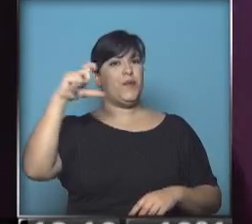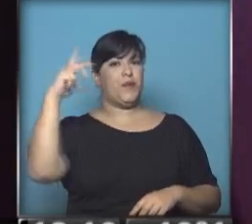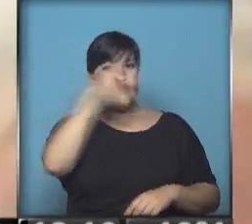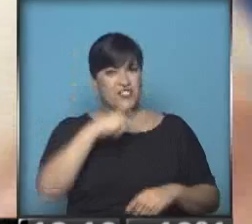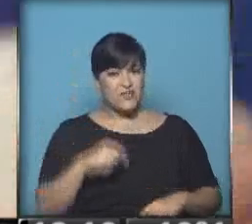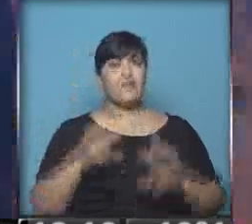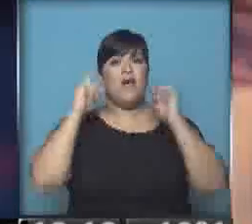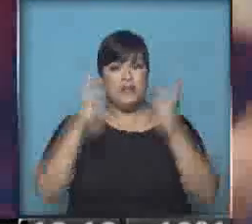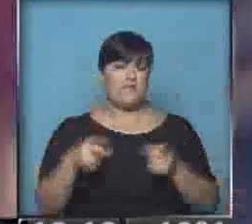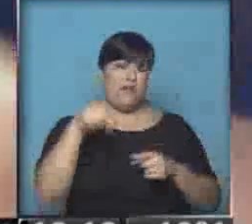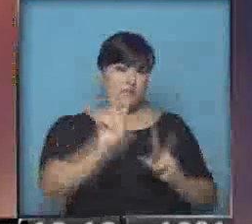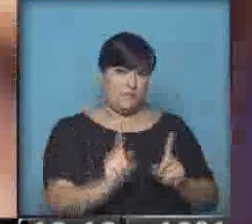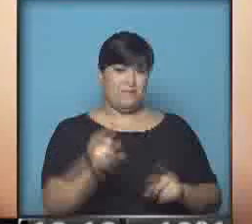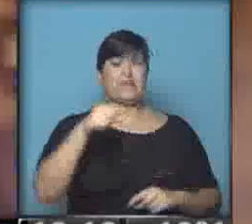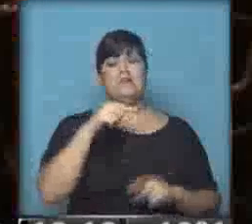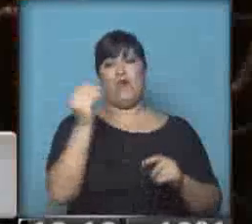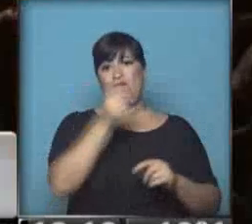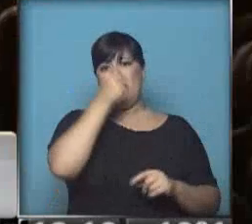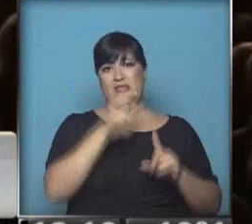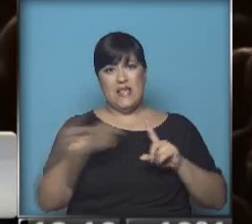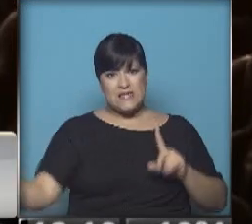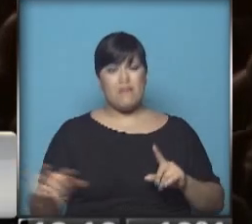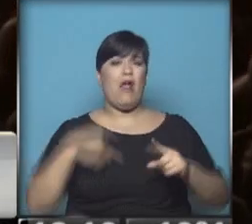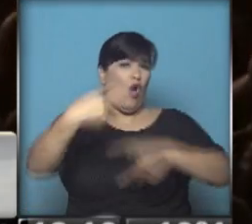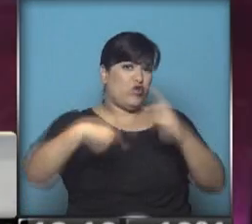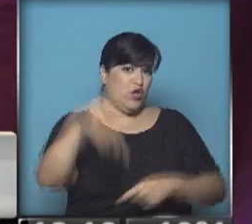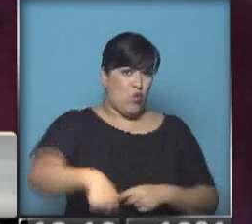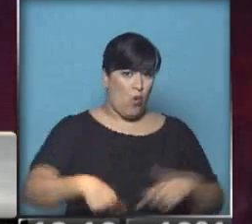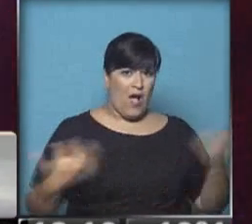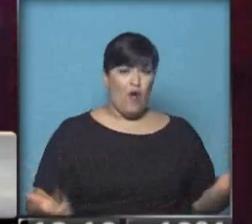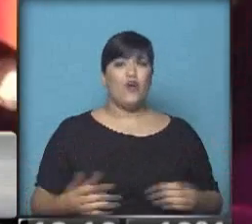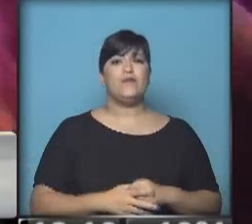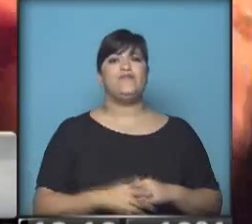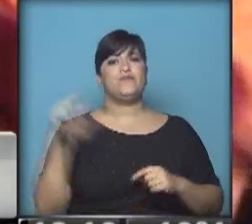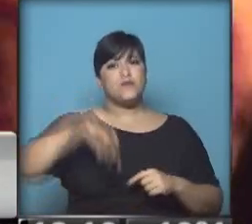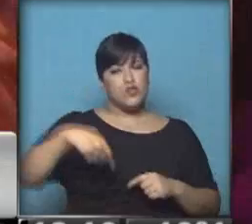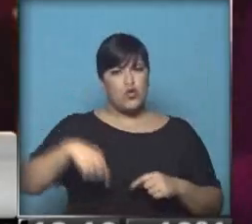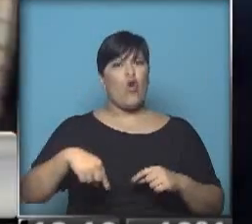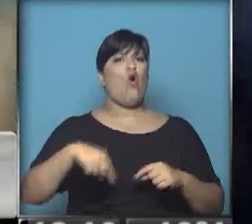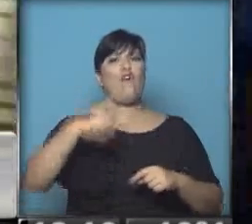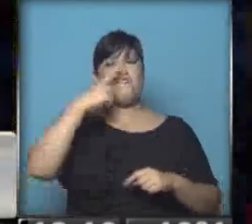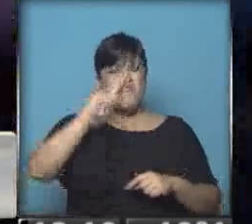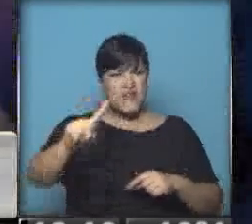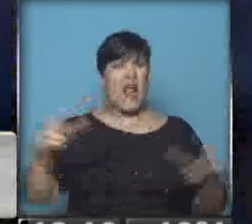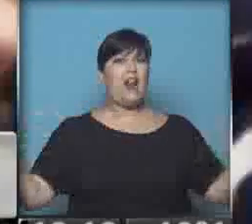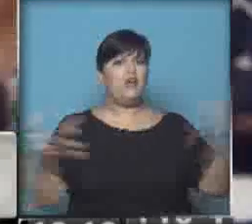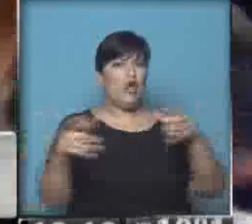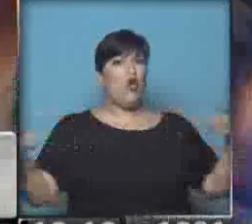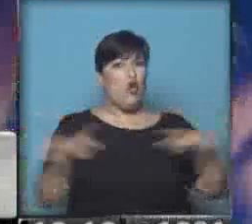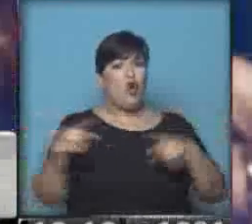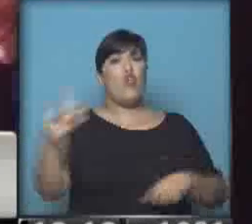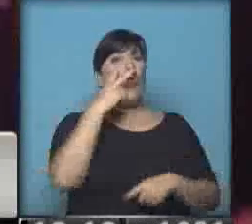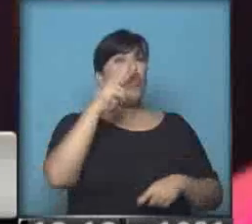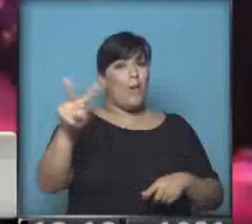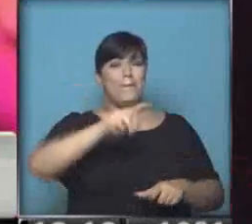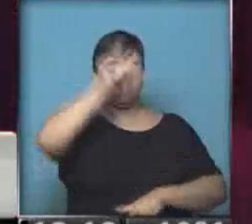también se está desarrollando durante este fin de semana, que continúa hoy. Hoy, de hecho, tendrá un gran cierre coral con más de 2.000 jóvenes